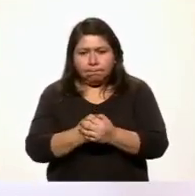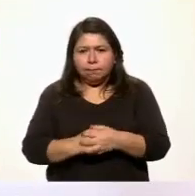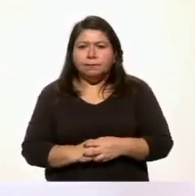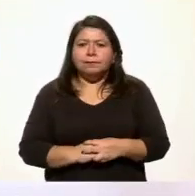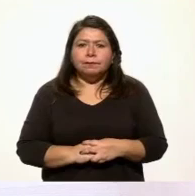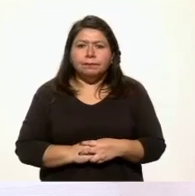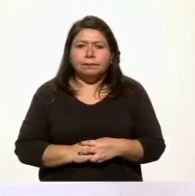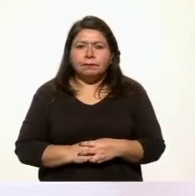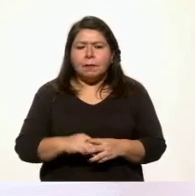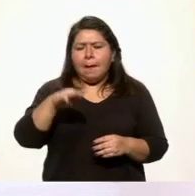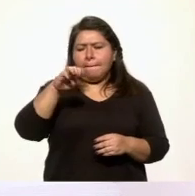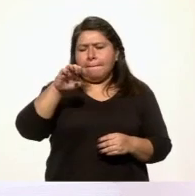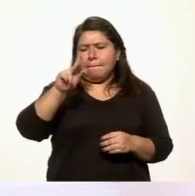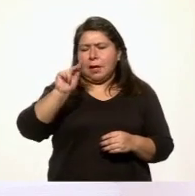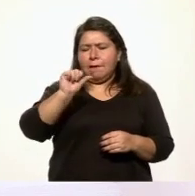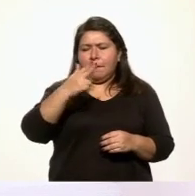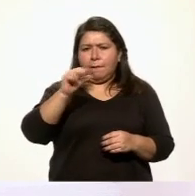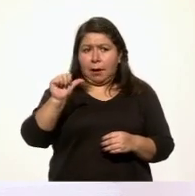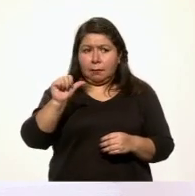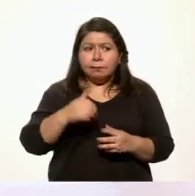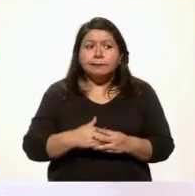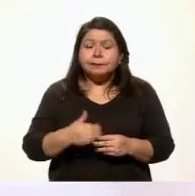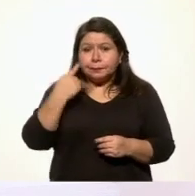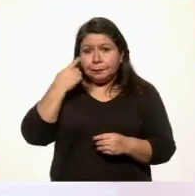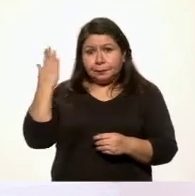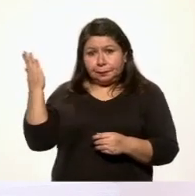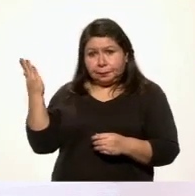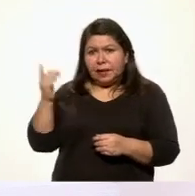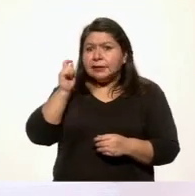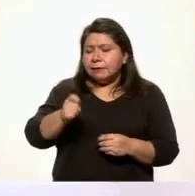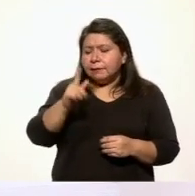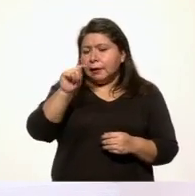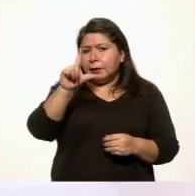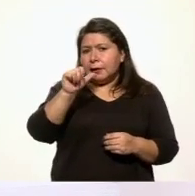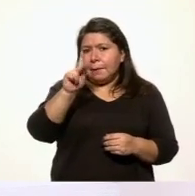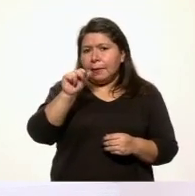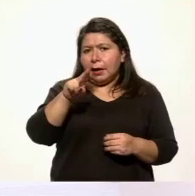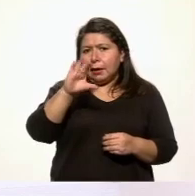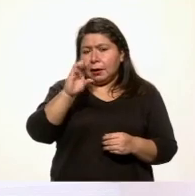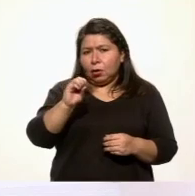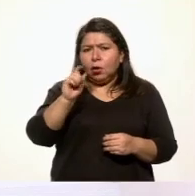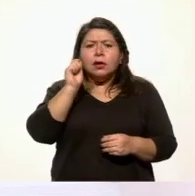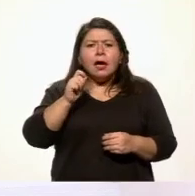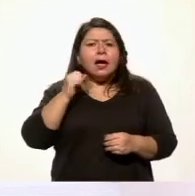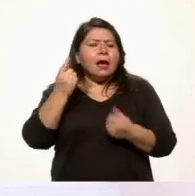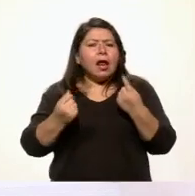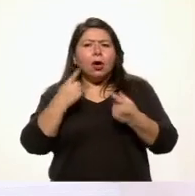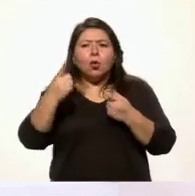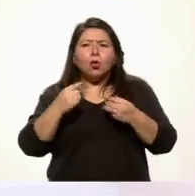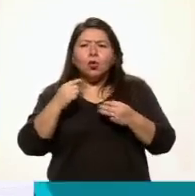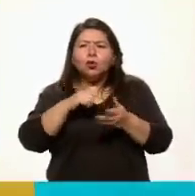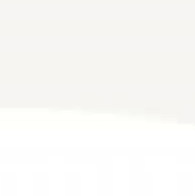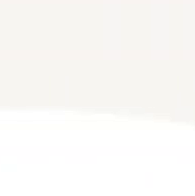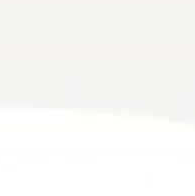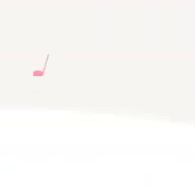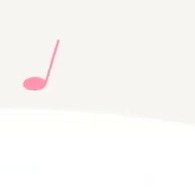¡Nepa! Eso que dije significa tlapaneco y se habla en algunos municipios del estado de Guerrero.